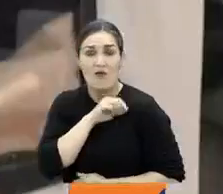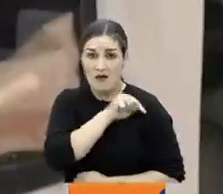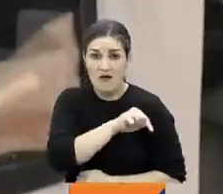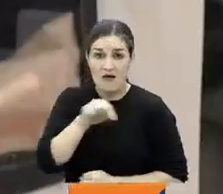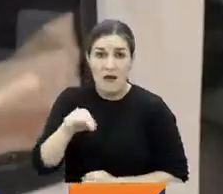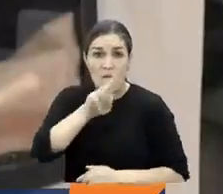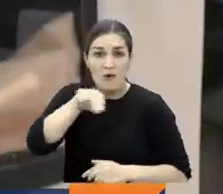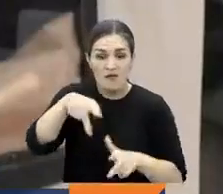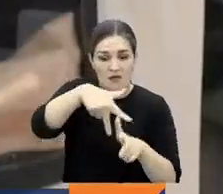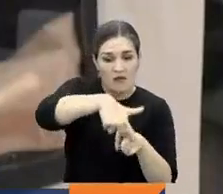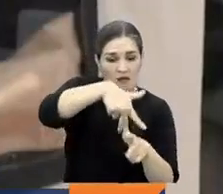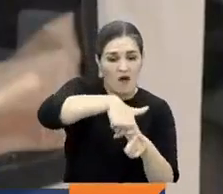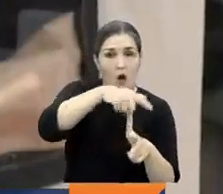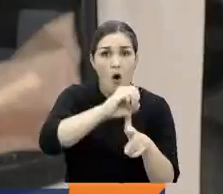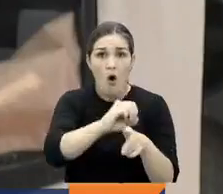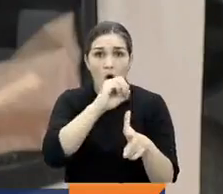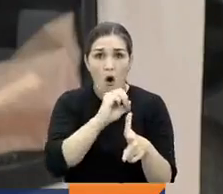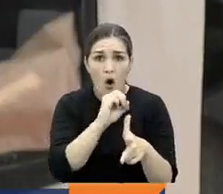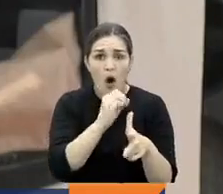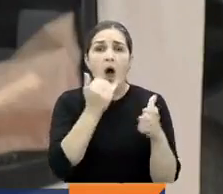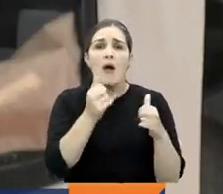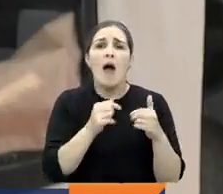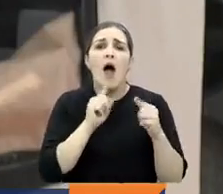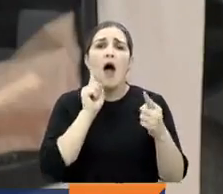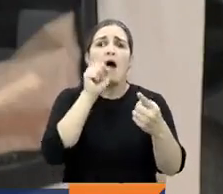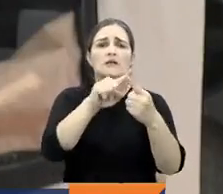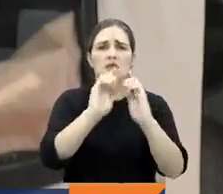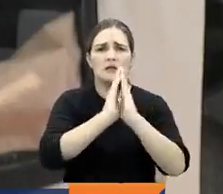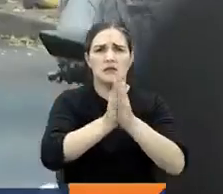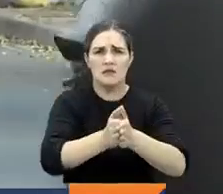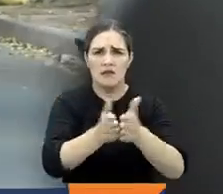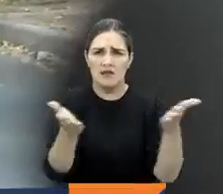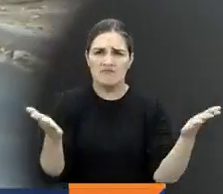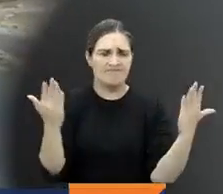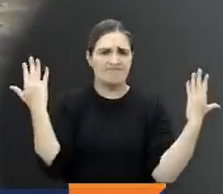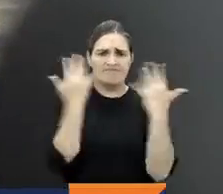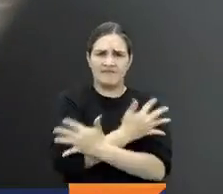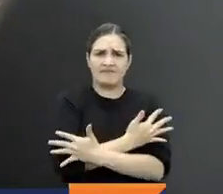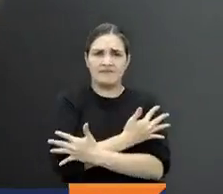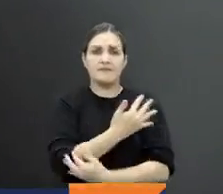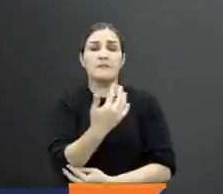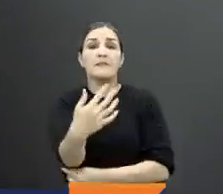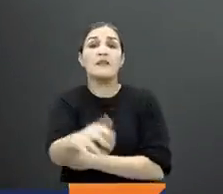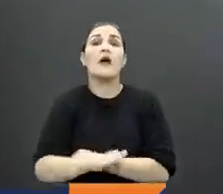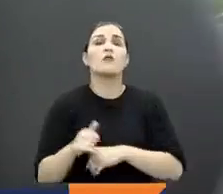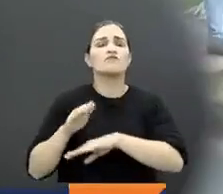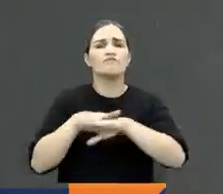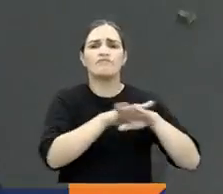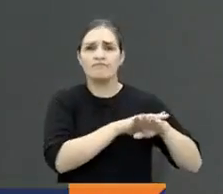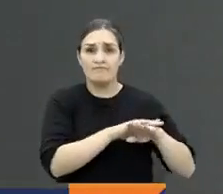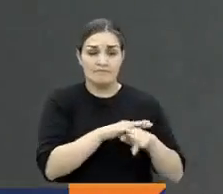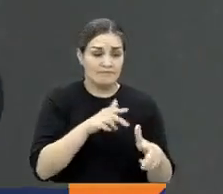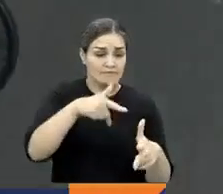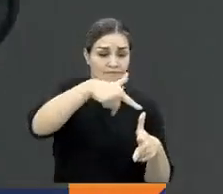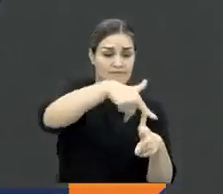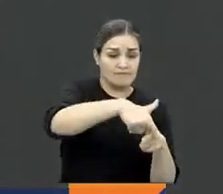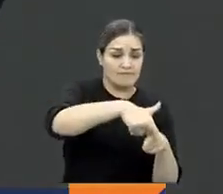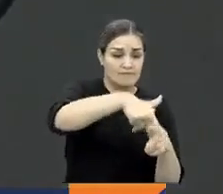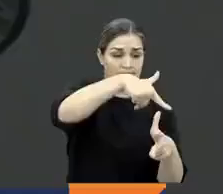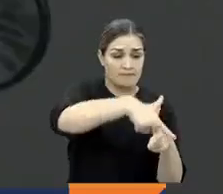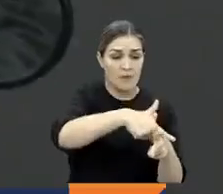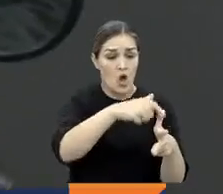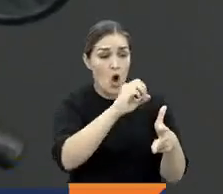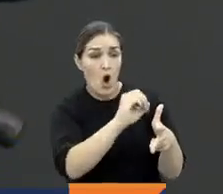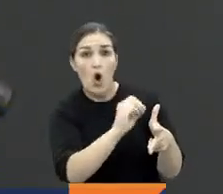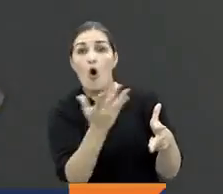El primero de abril de 2022, la alcaldesa Claudia López anunció medidas de restricción de parrillero hombre y mujer desde las seis de la